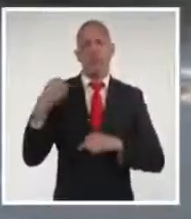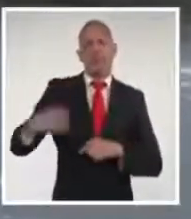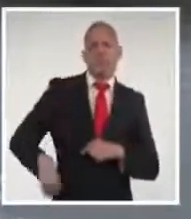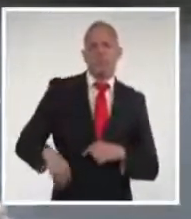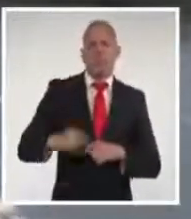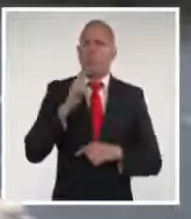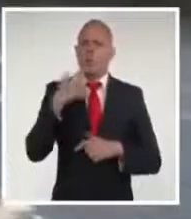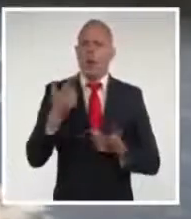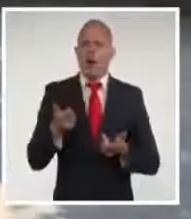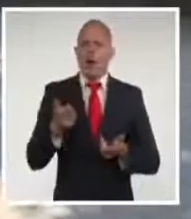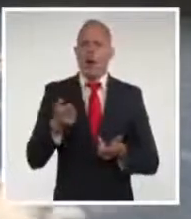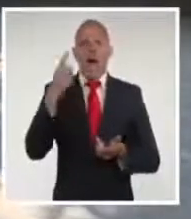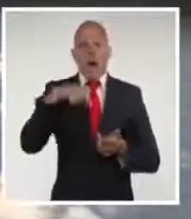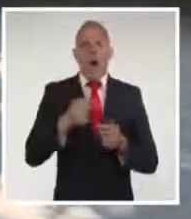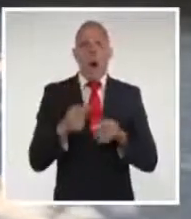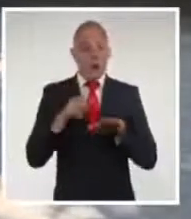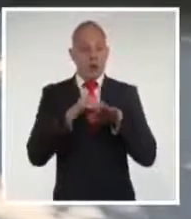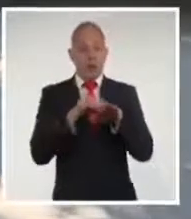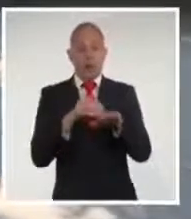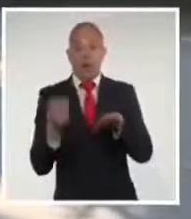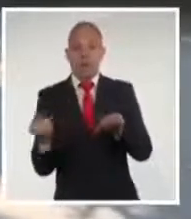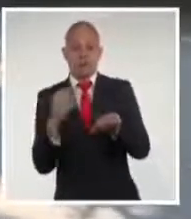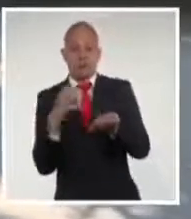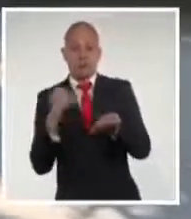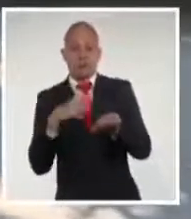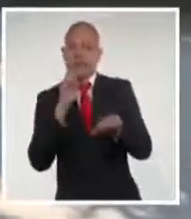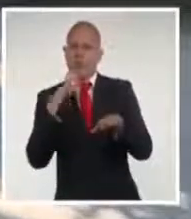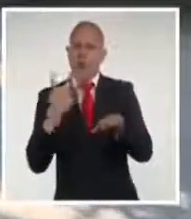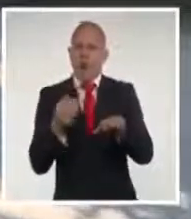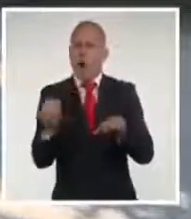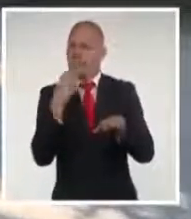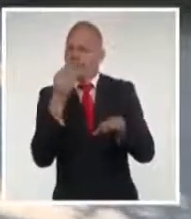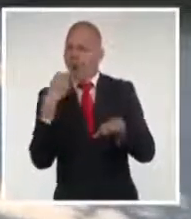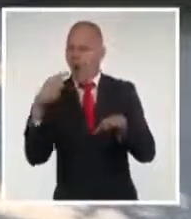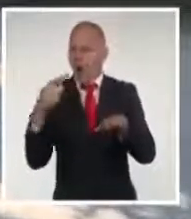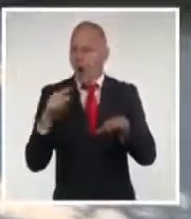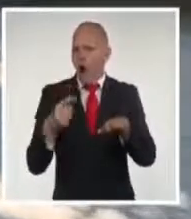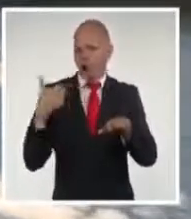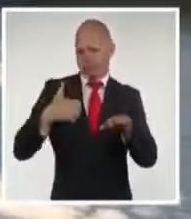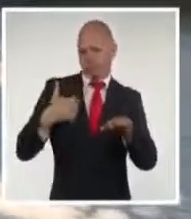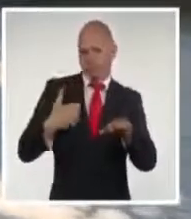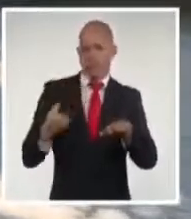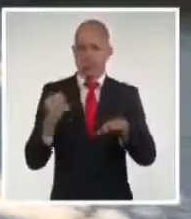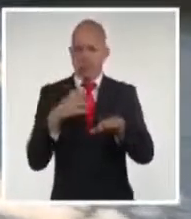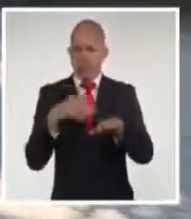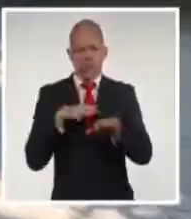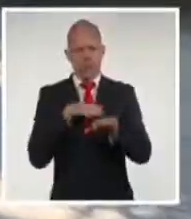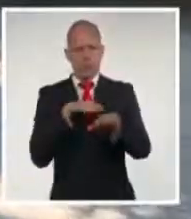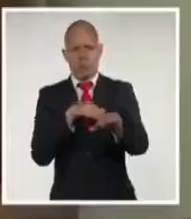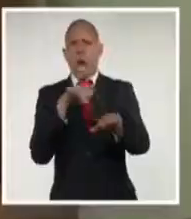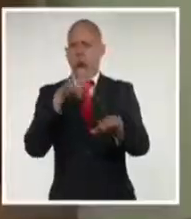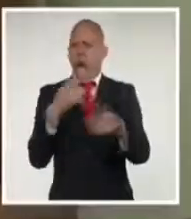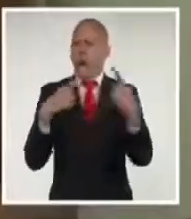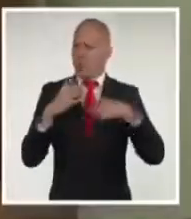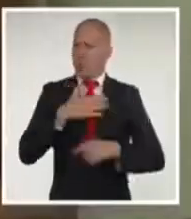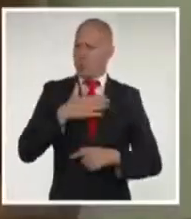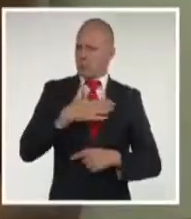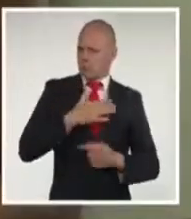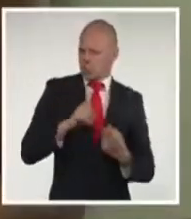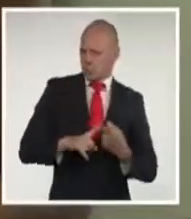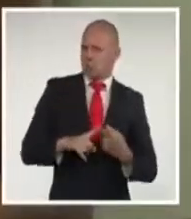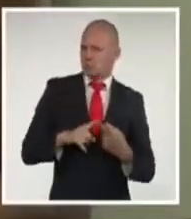Luther King alimentos, material sanitario y productos de aseo. Se han unido cuentapropistas, se han unido personas de